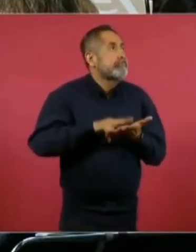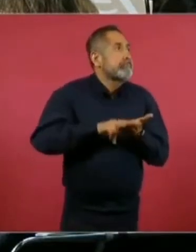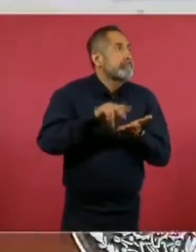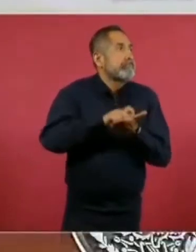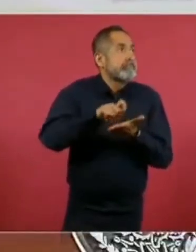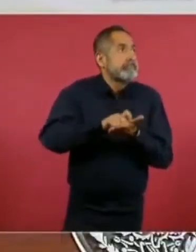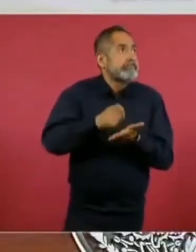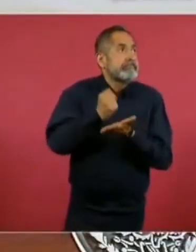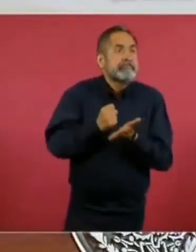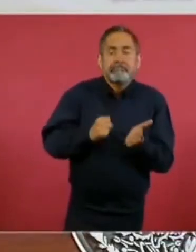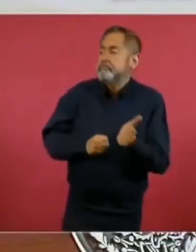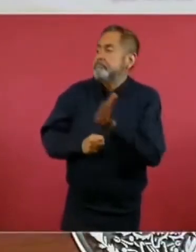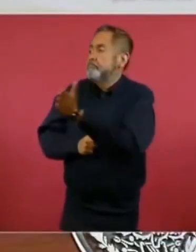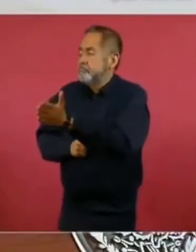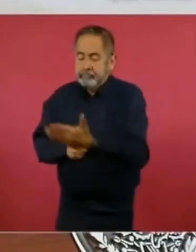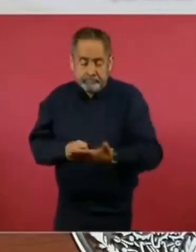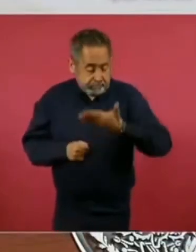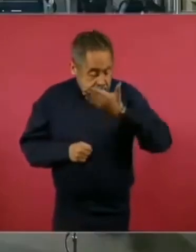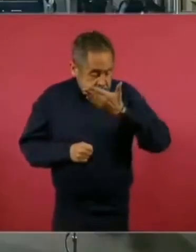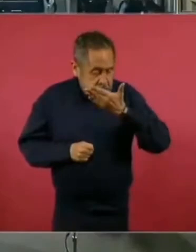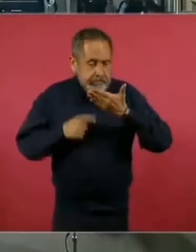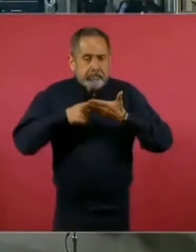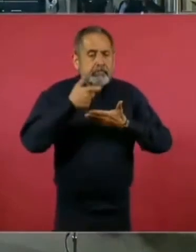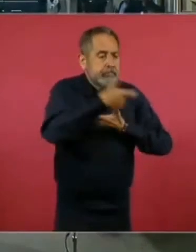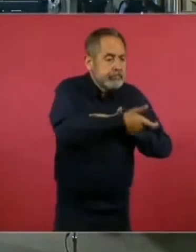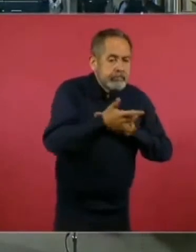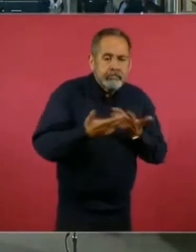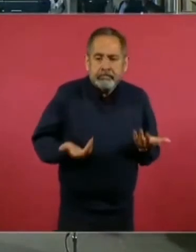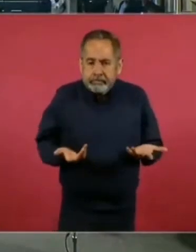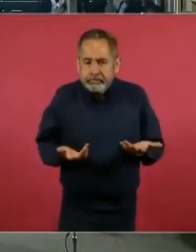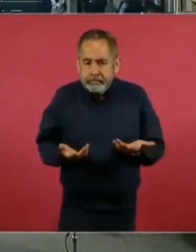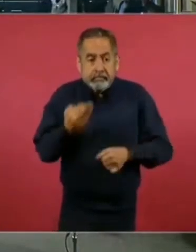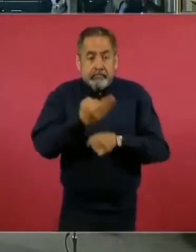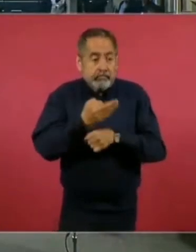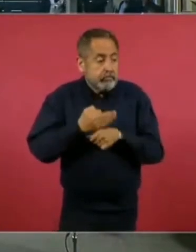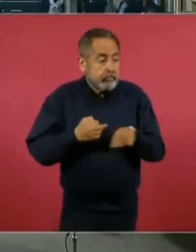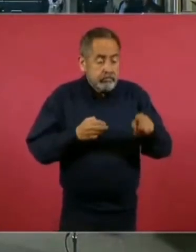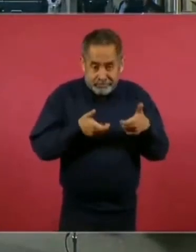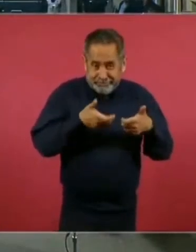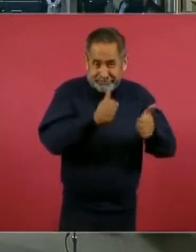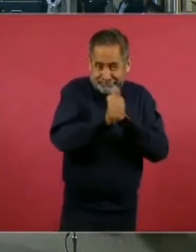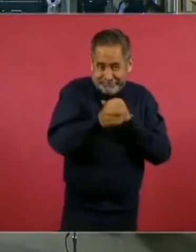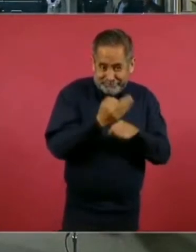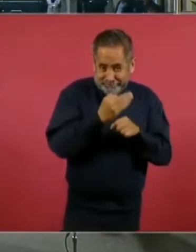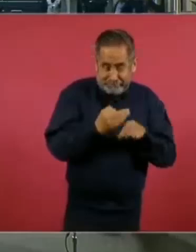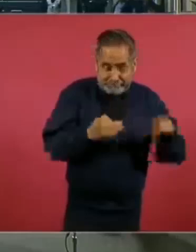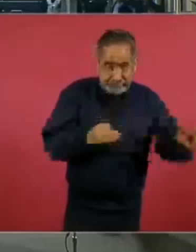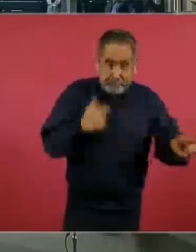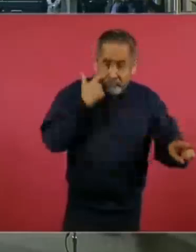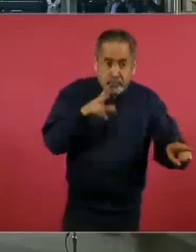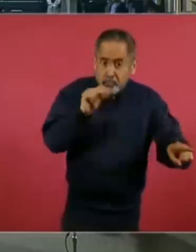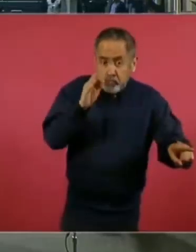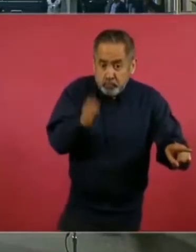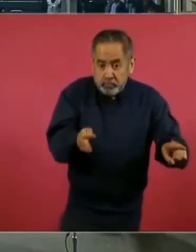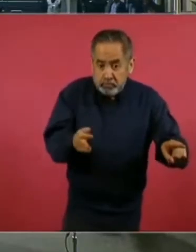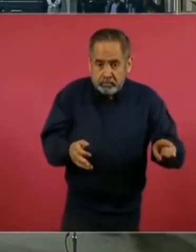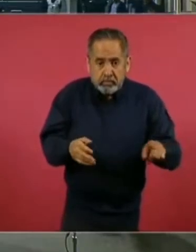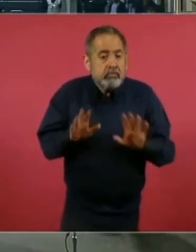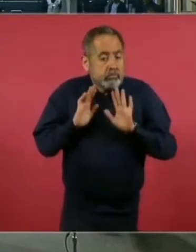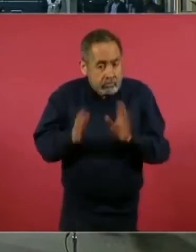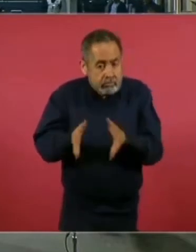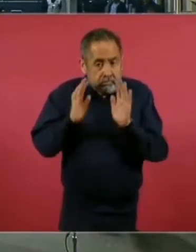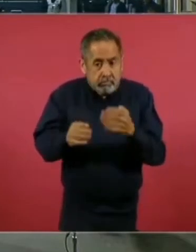Entonces, en este caso de las carreteras, si no aceptan lo que